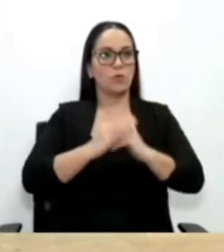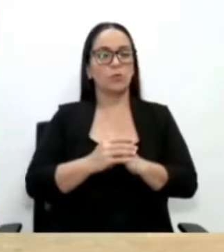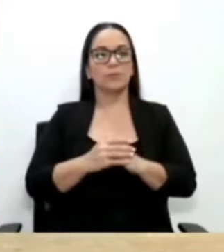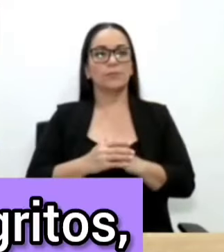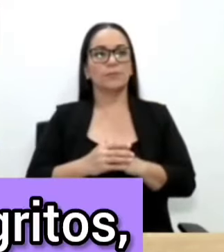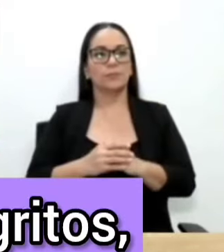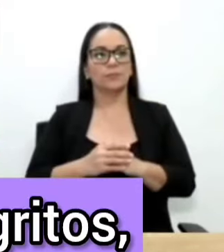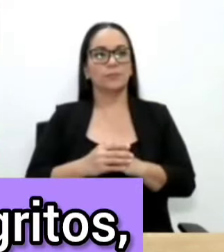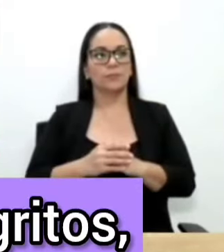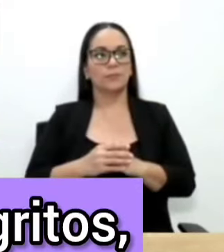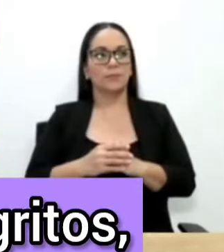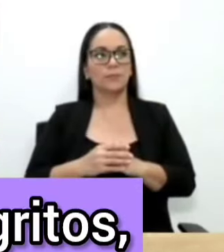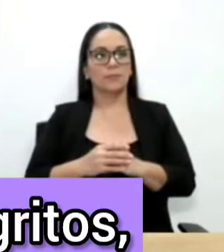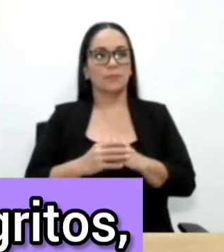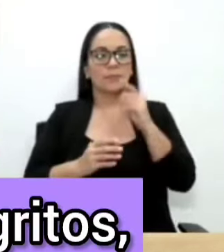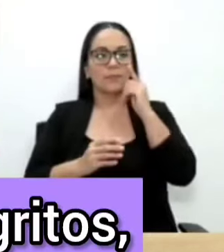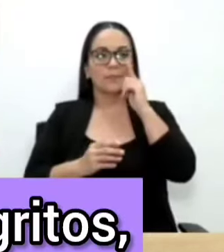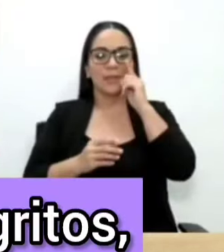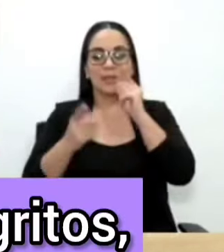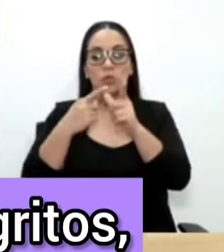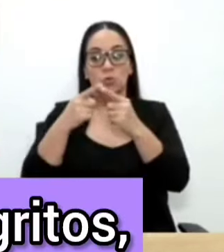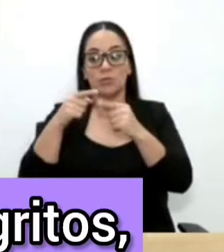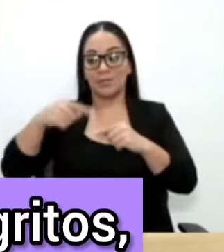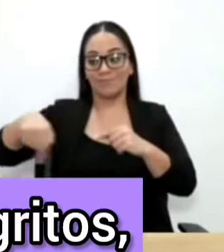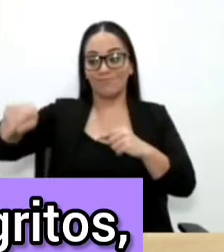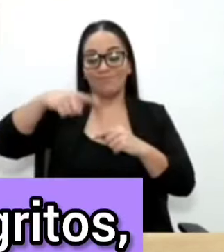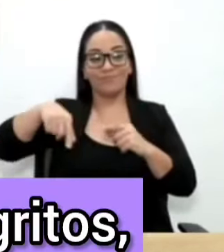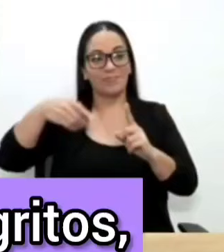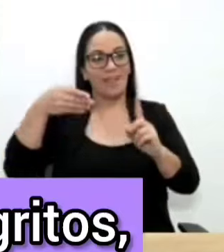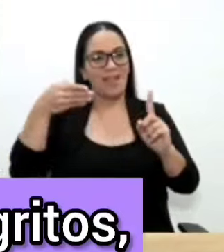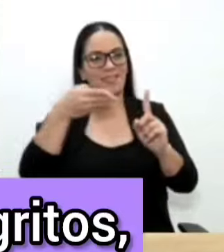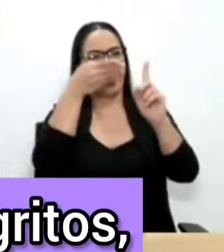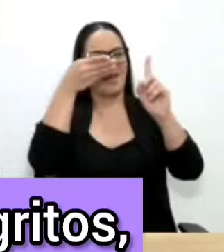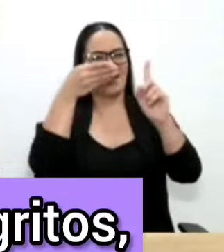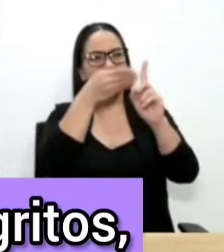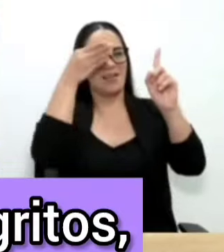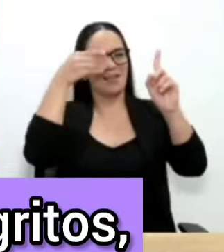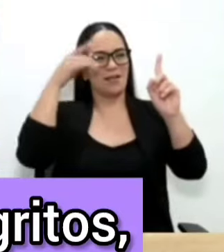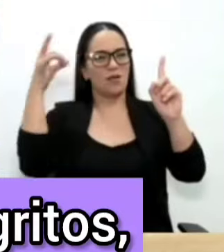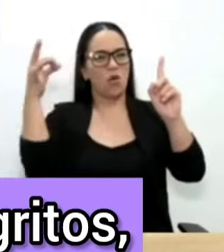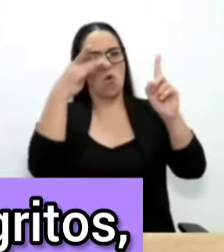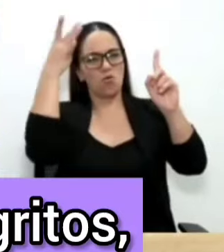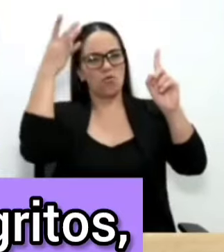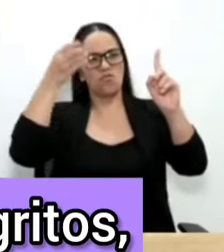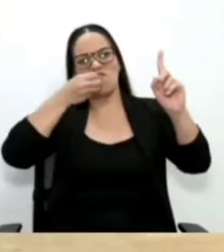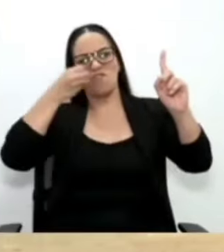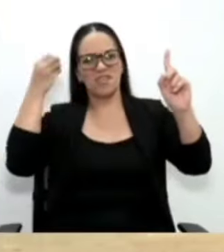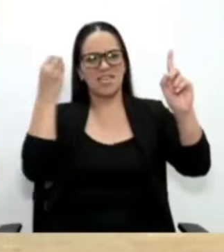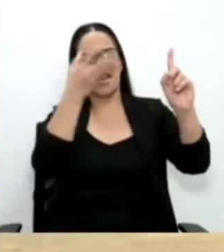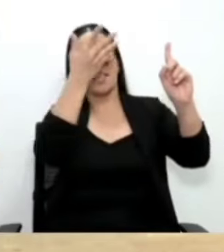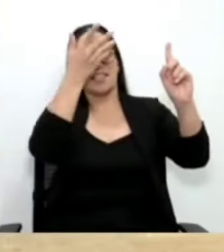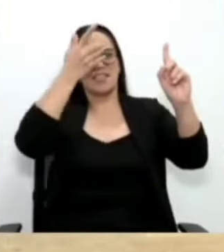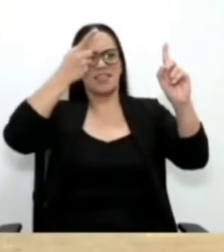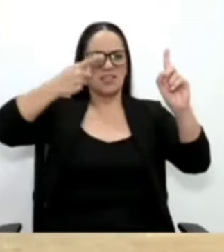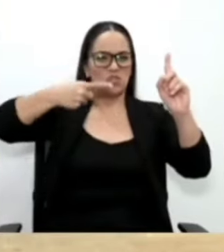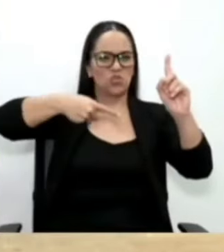odio y la crítica y el ataque constante, los gritos, los insultos,